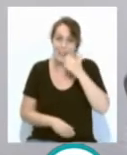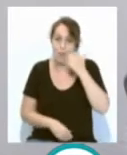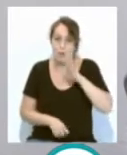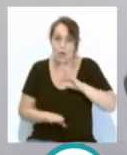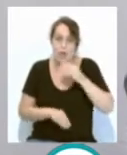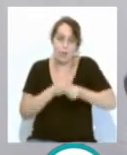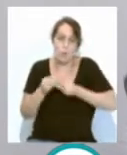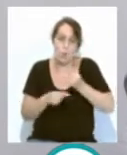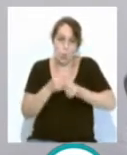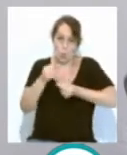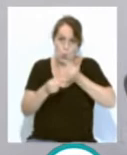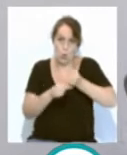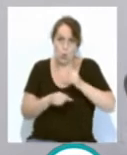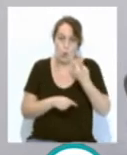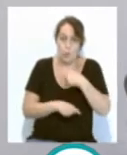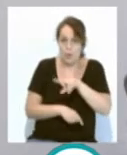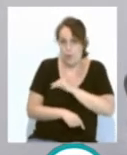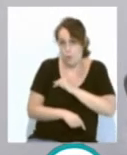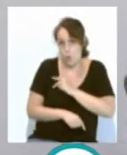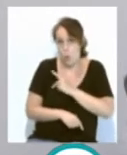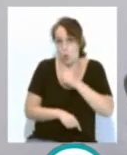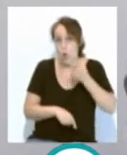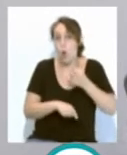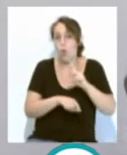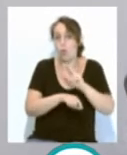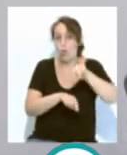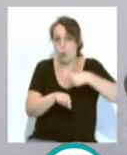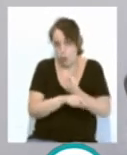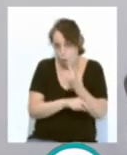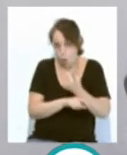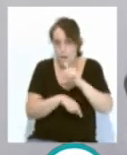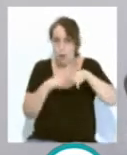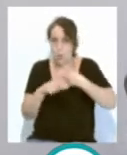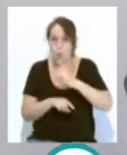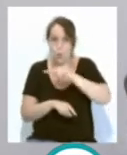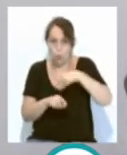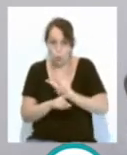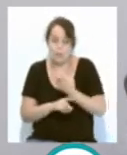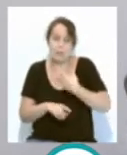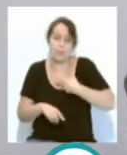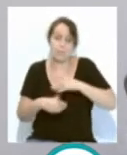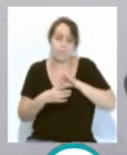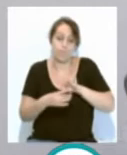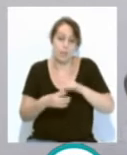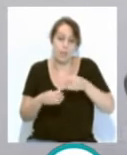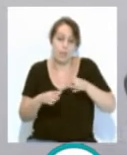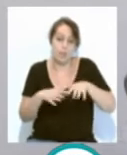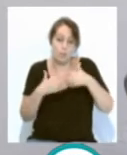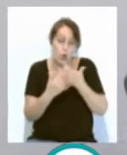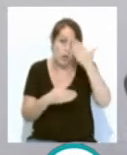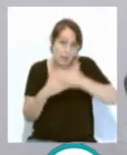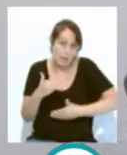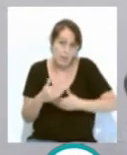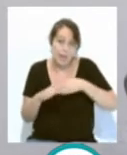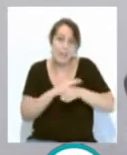escalonada. Hacemos dos premios por cada dos horas así y solo y exclusivamente van a entrar por tema del aforo, por la limitación del aforo,